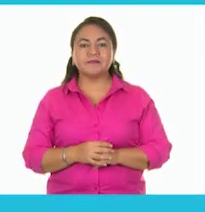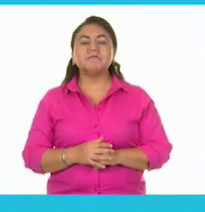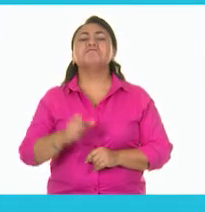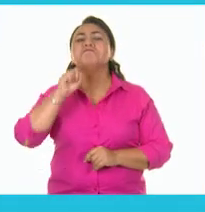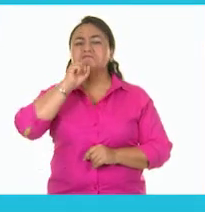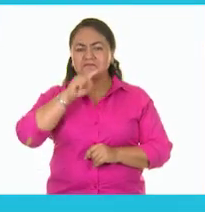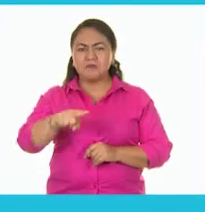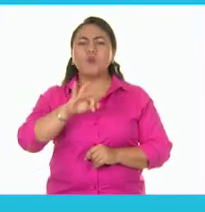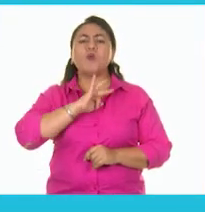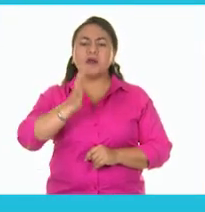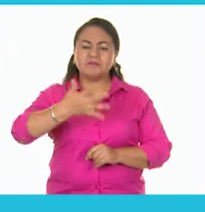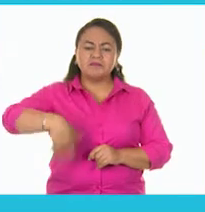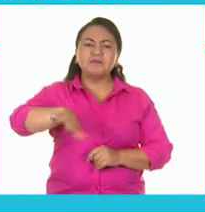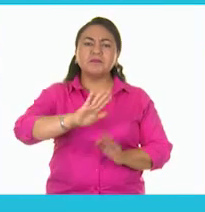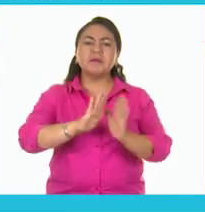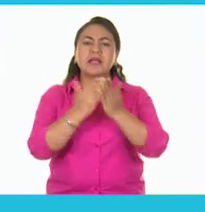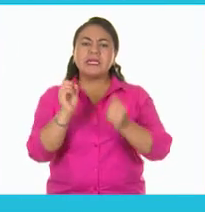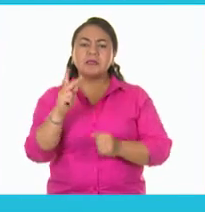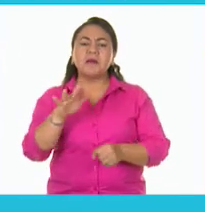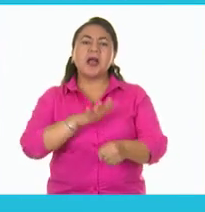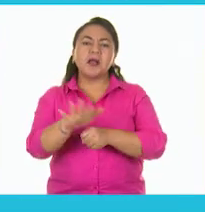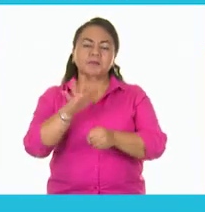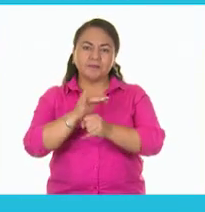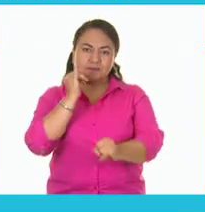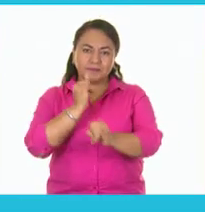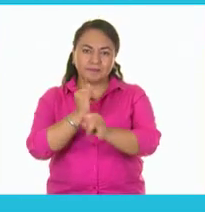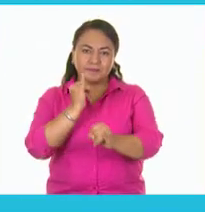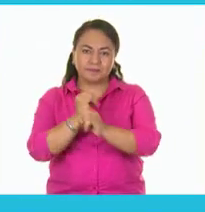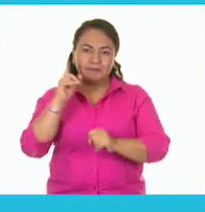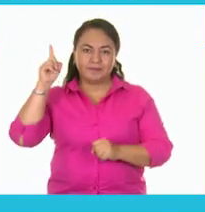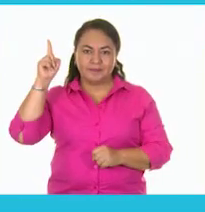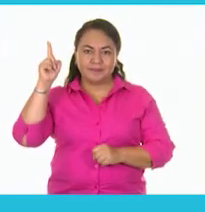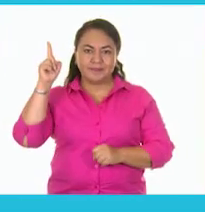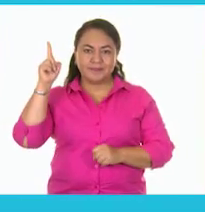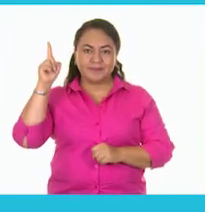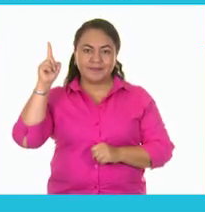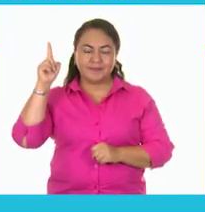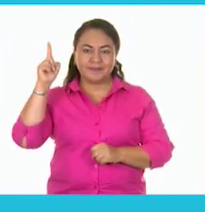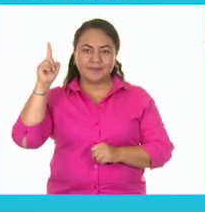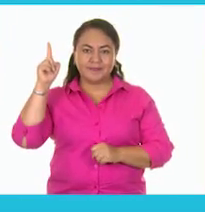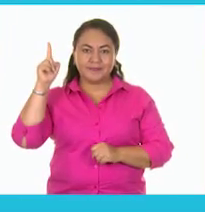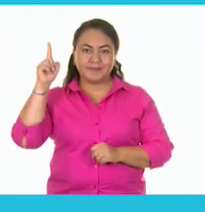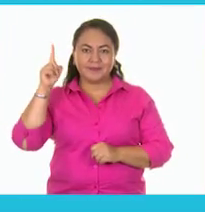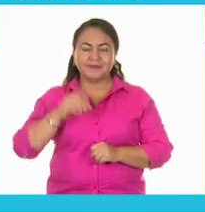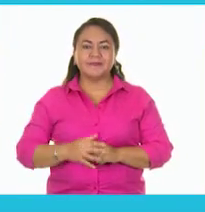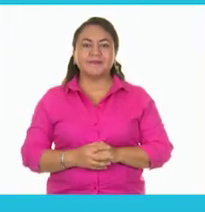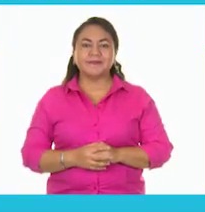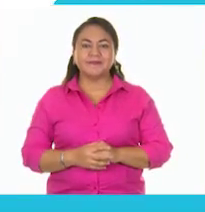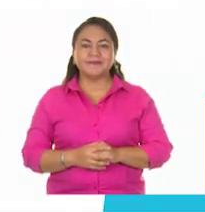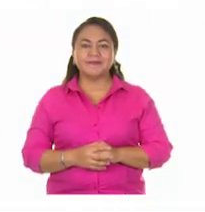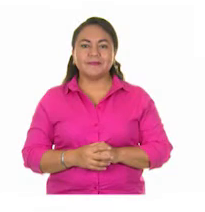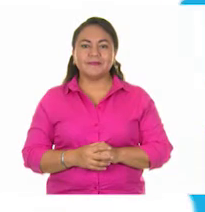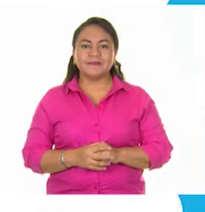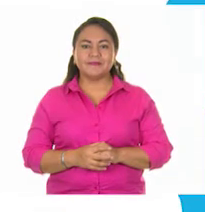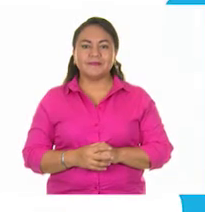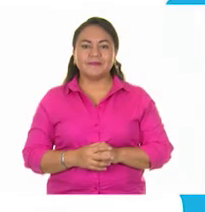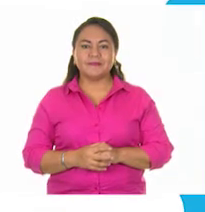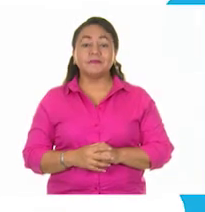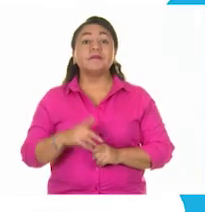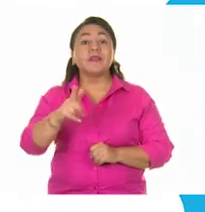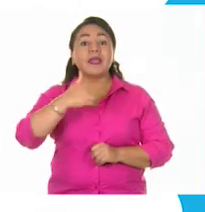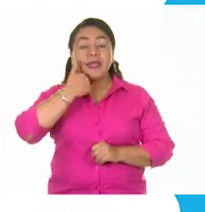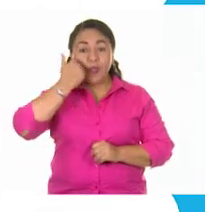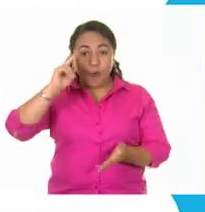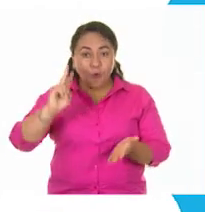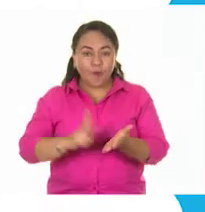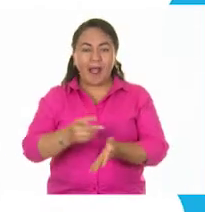También puedes encontrar los libros de texto en la página con alitej.cep.gov.mx. Si quieres